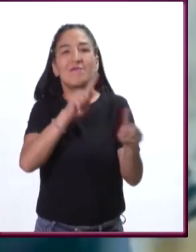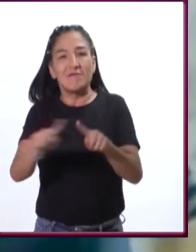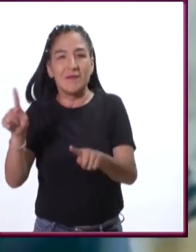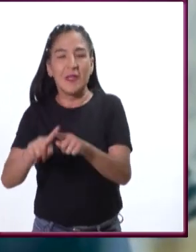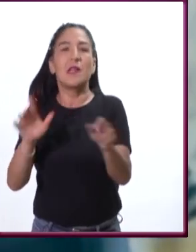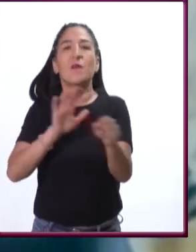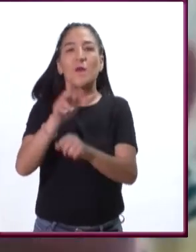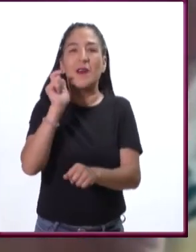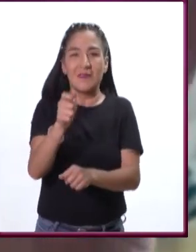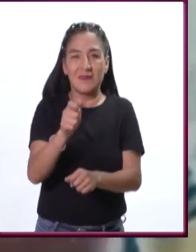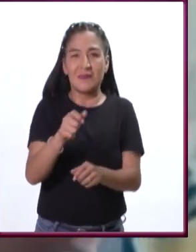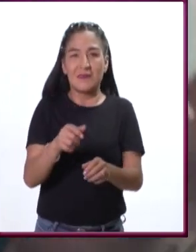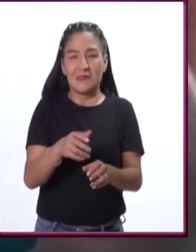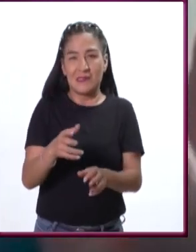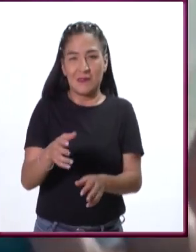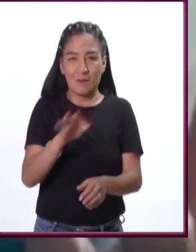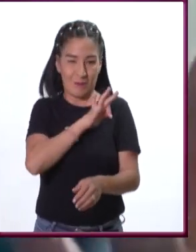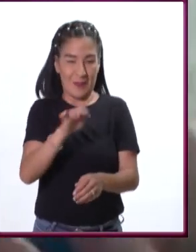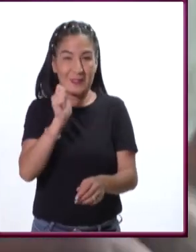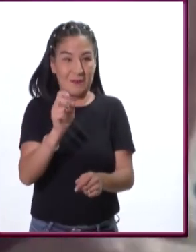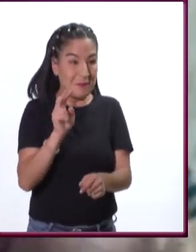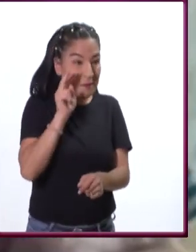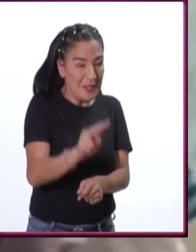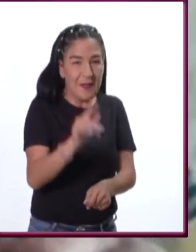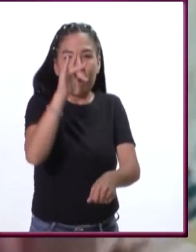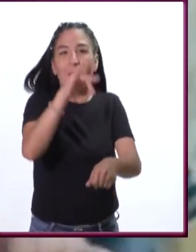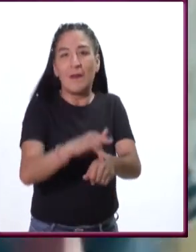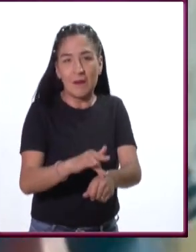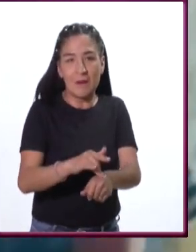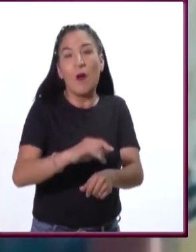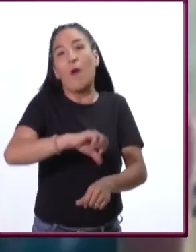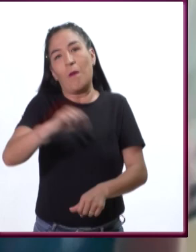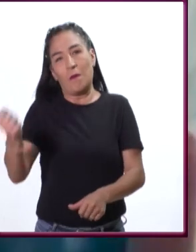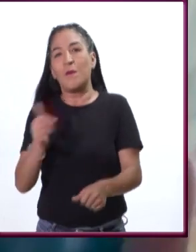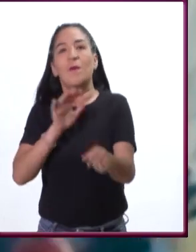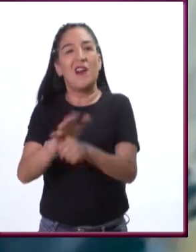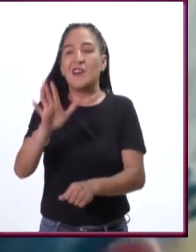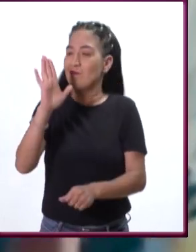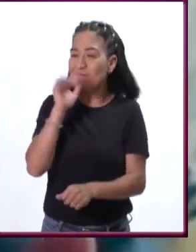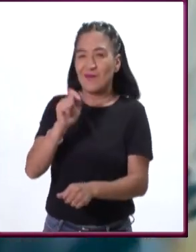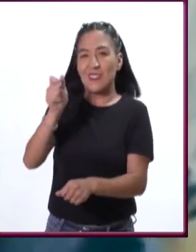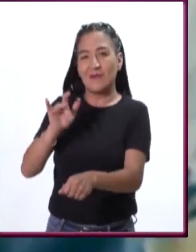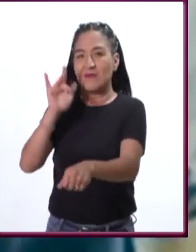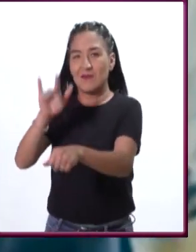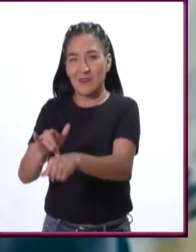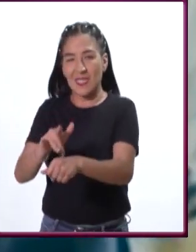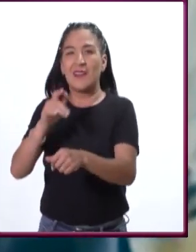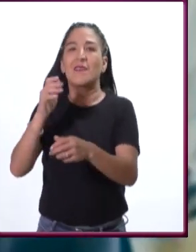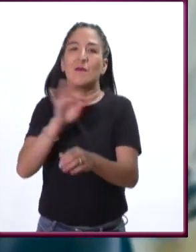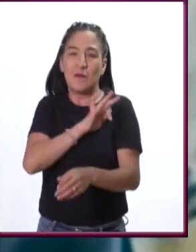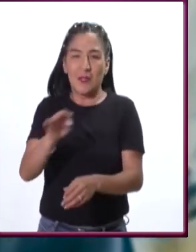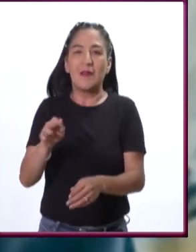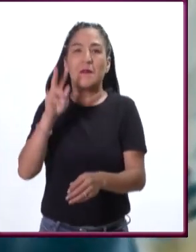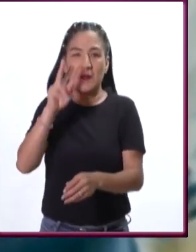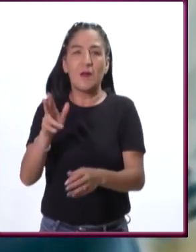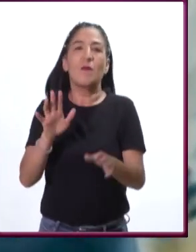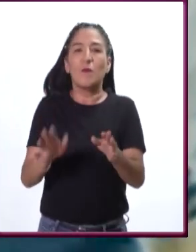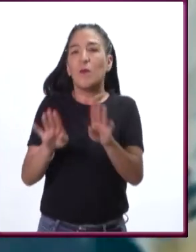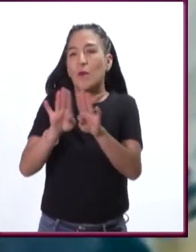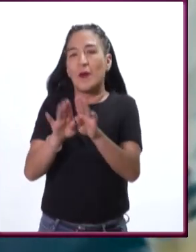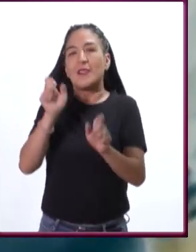servicios que podemos ver y tocar y aquellos que no podemos ver y tocar como la regulación climática.